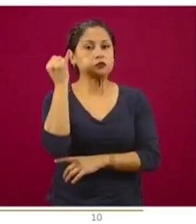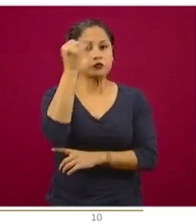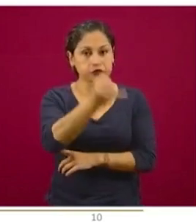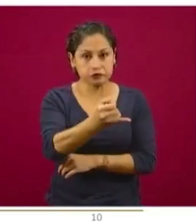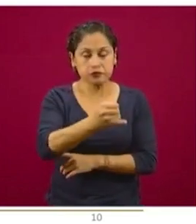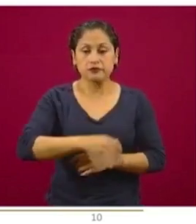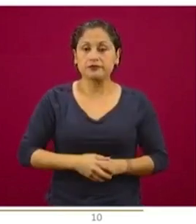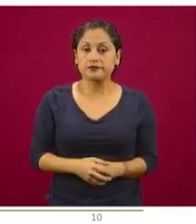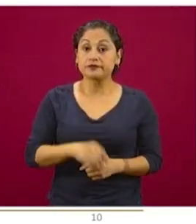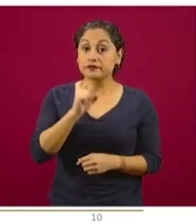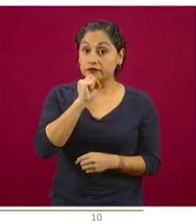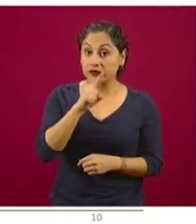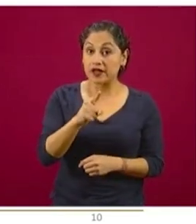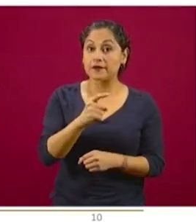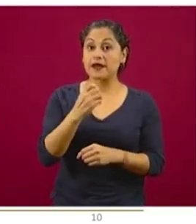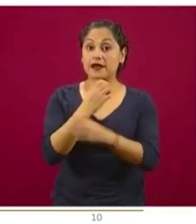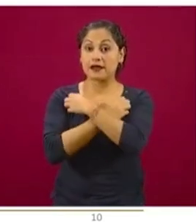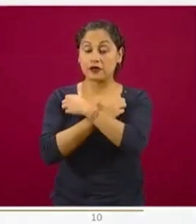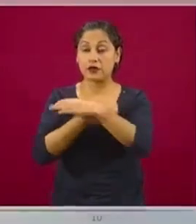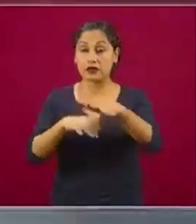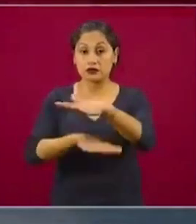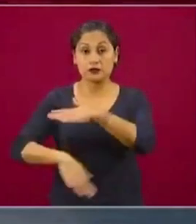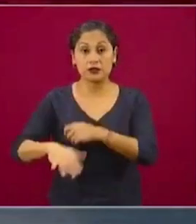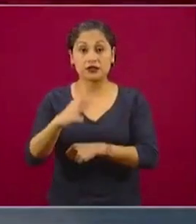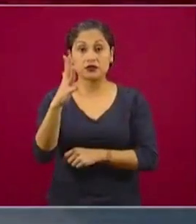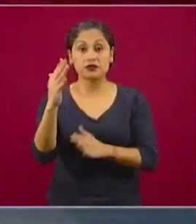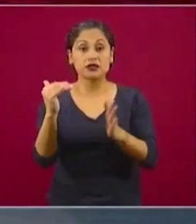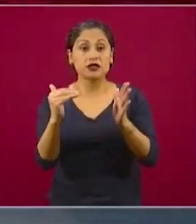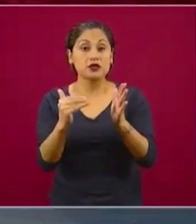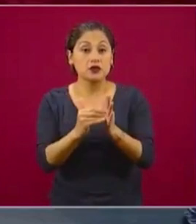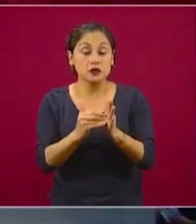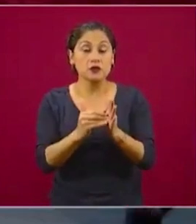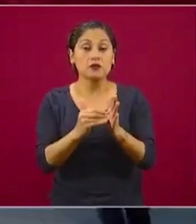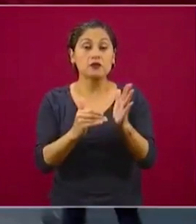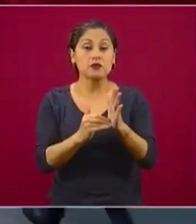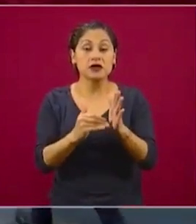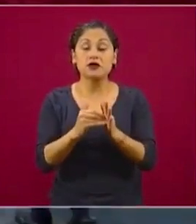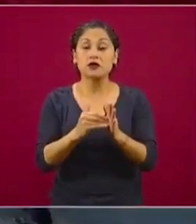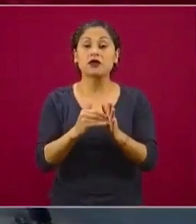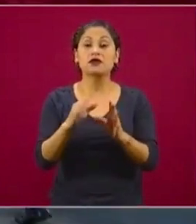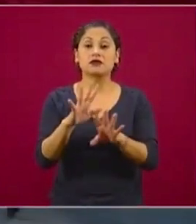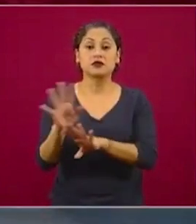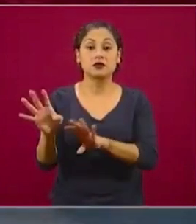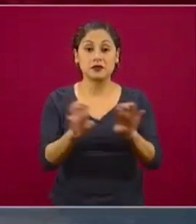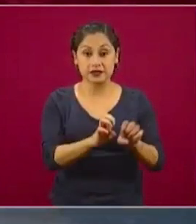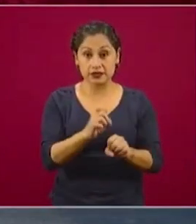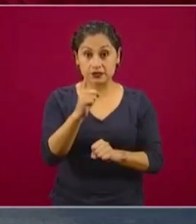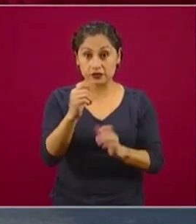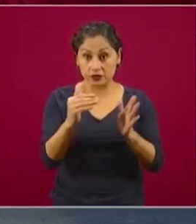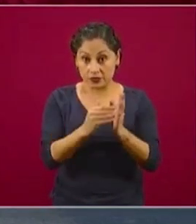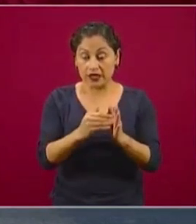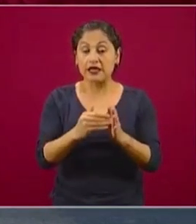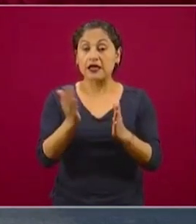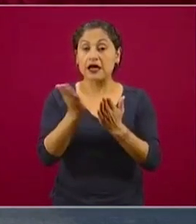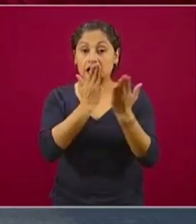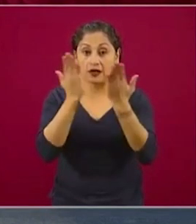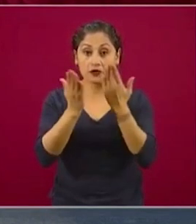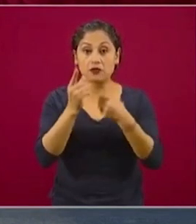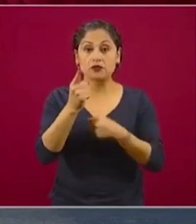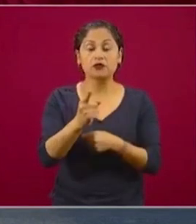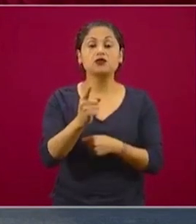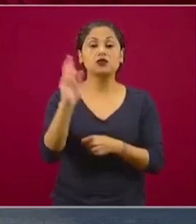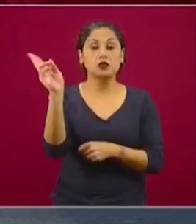se benefician cinco millones 901 mil estudiantes, en media superior cuatro